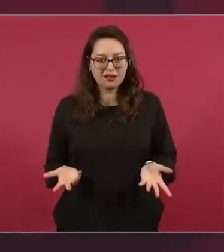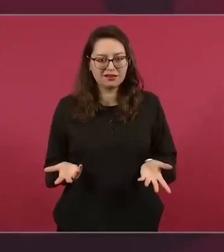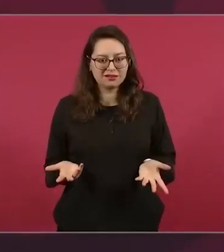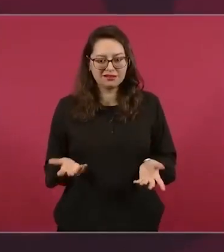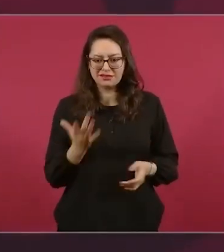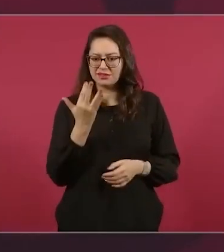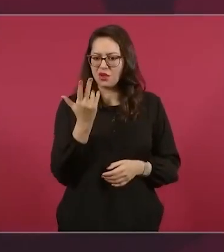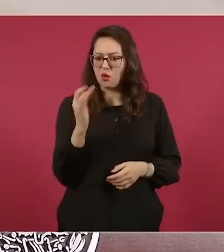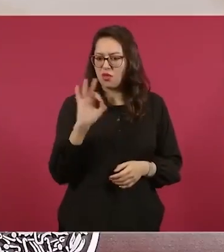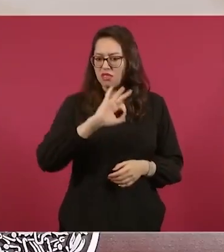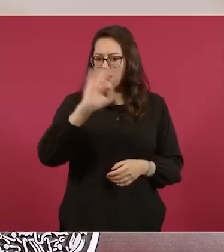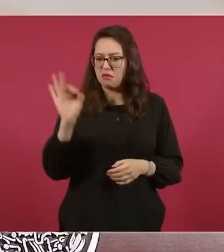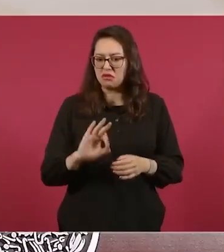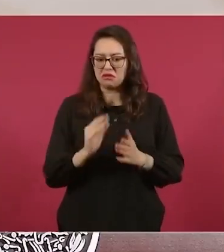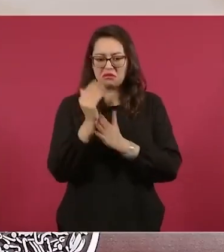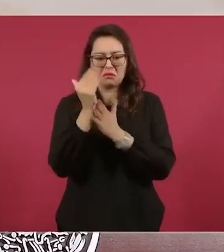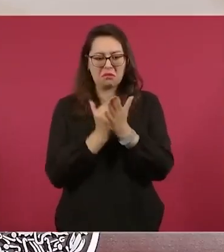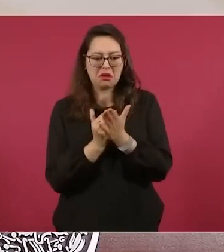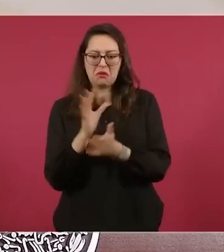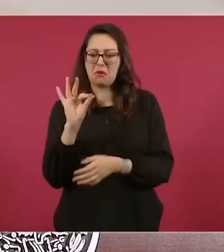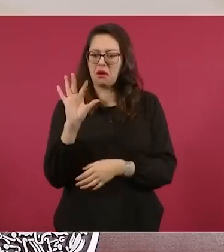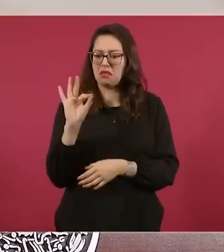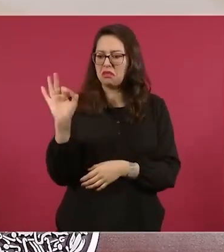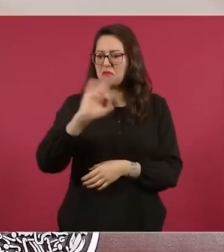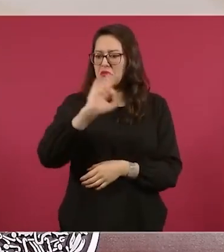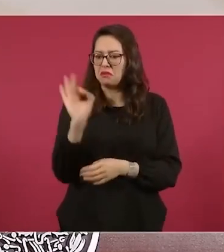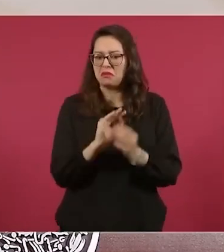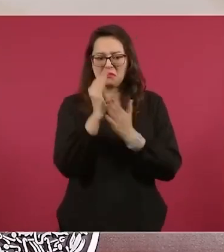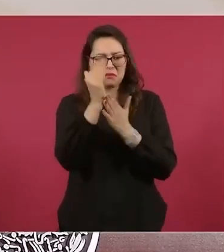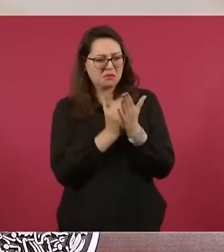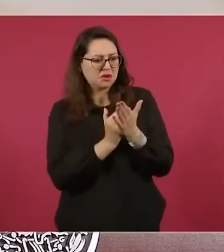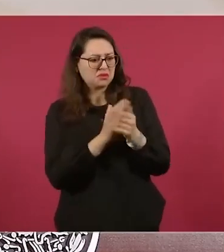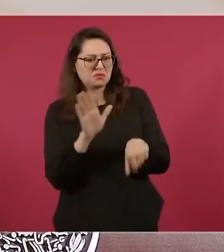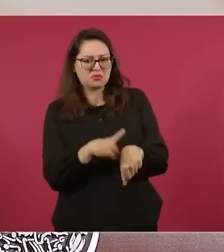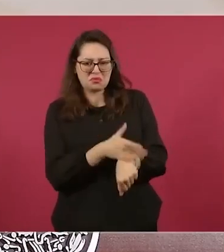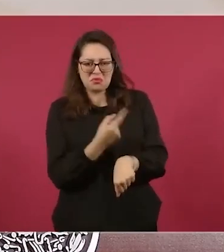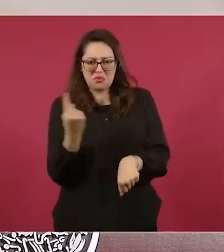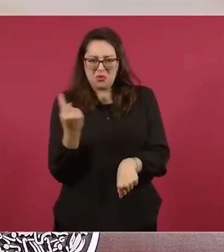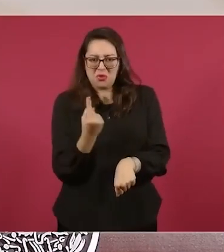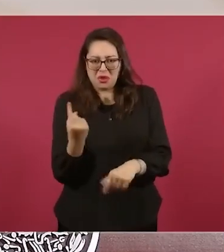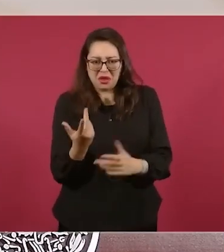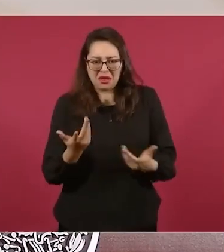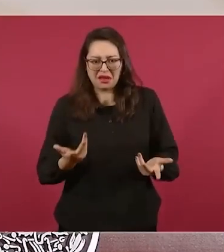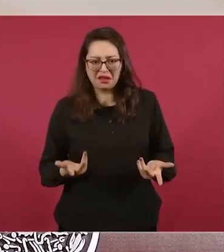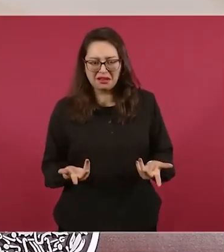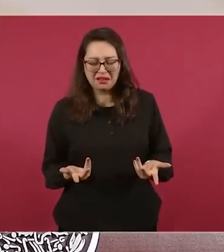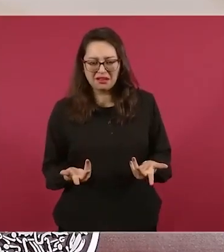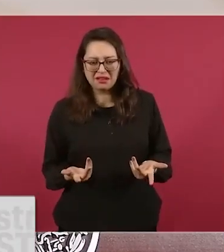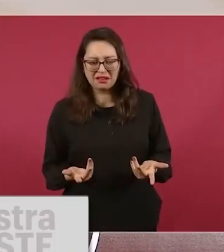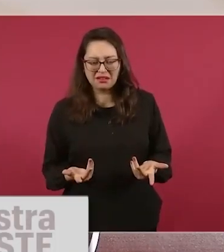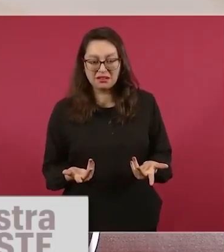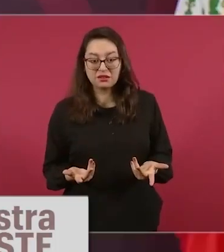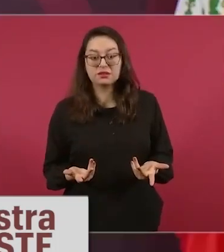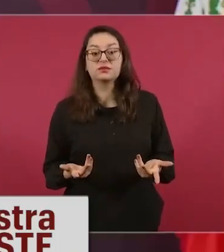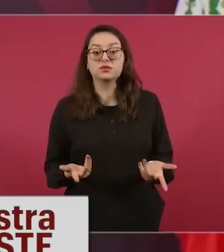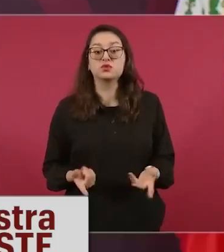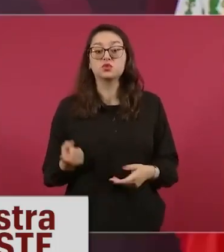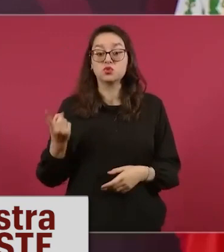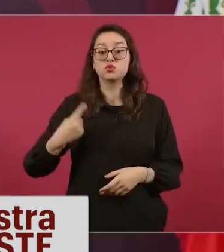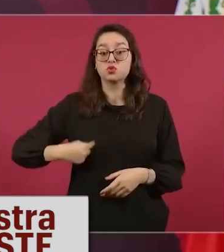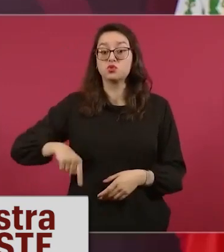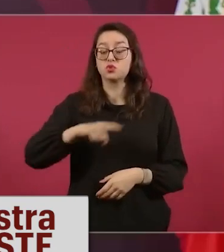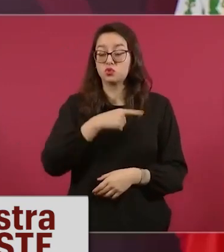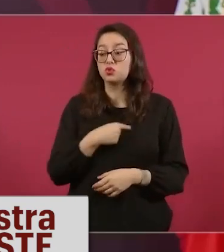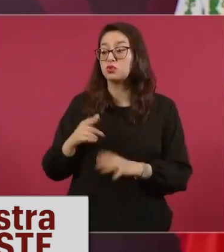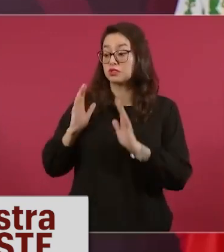vaya a las clínicas privadas, donde ciertos personajes, al menos me consta de uno del más alto nivel que con ese fondo de atención médica privada, se hizo una cirugía